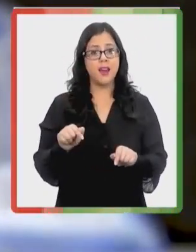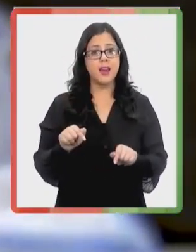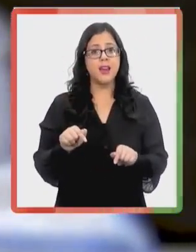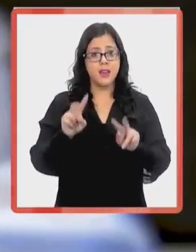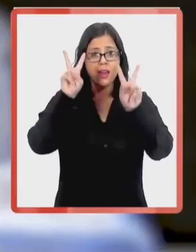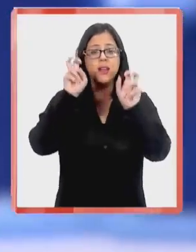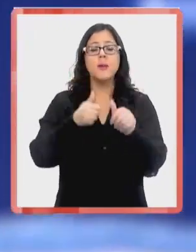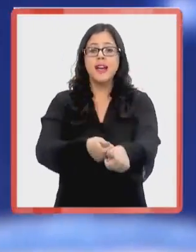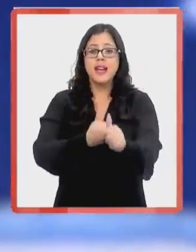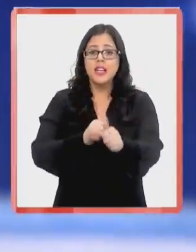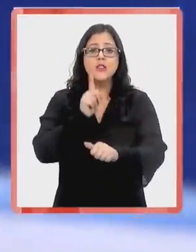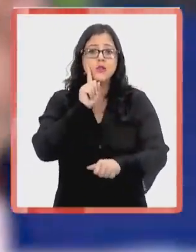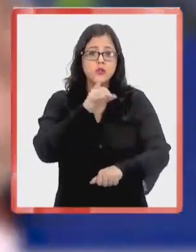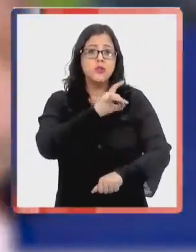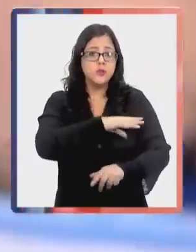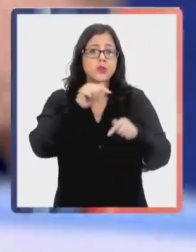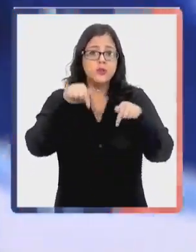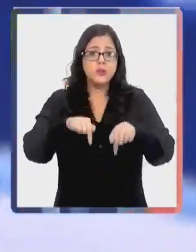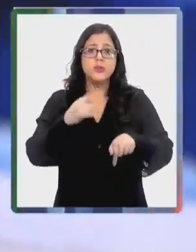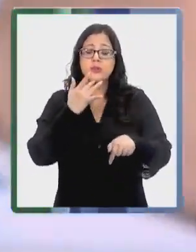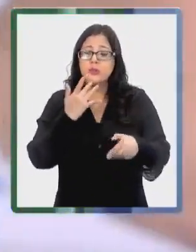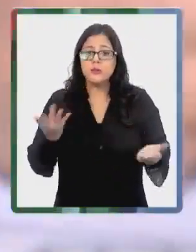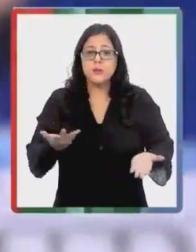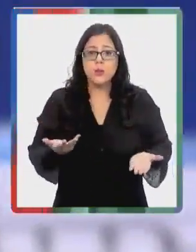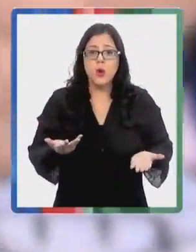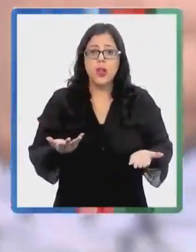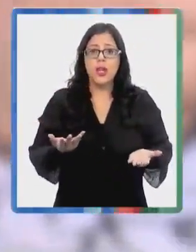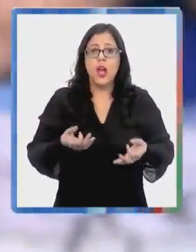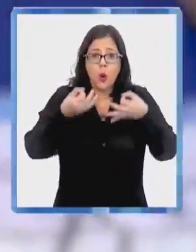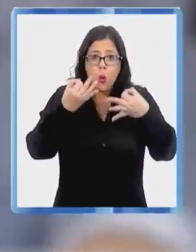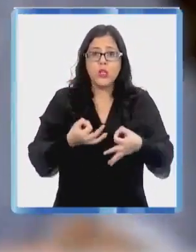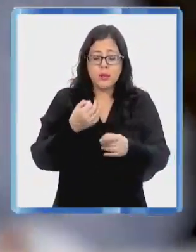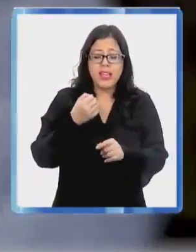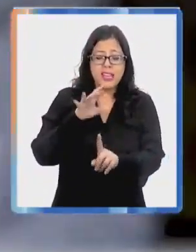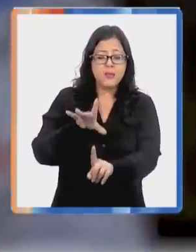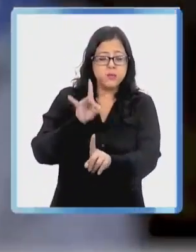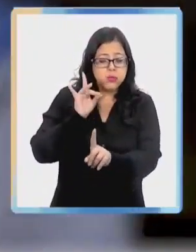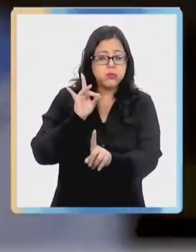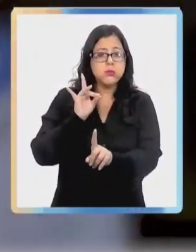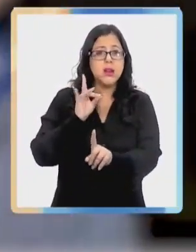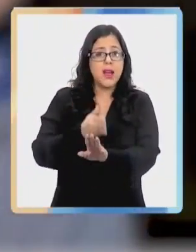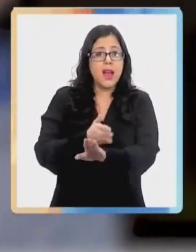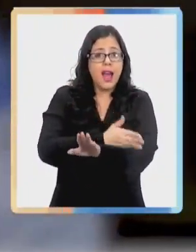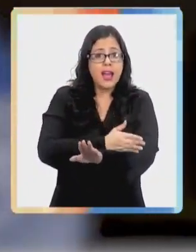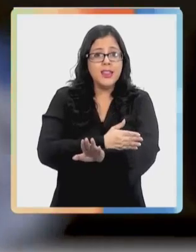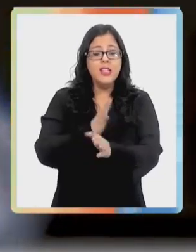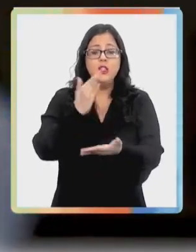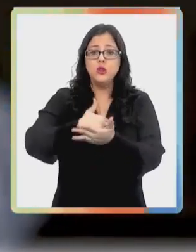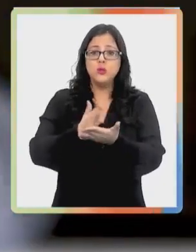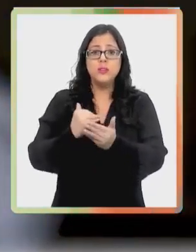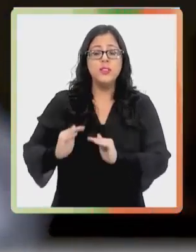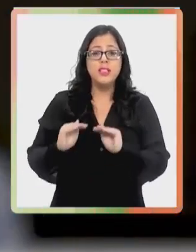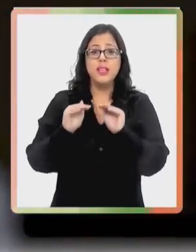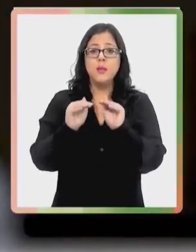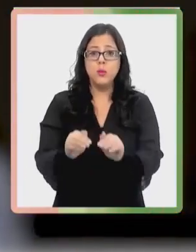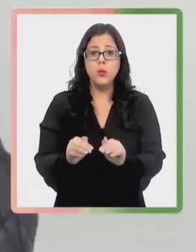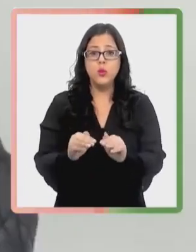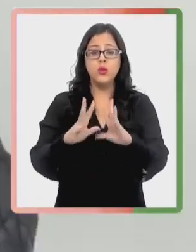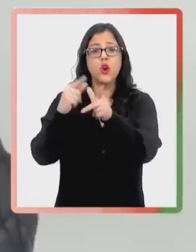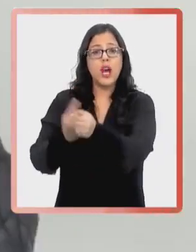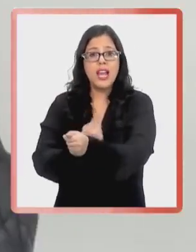principales, yo diría, desafíos que tiene Chile, porque a medida que hay una pesquisa temprana y se inicia un plan de apoyo